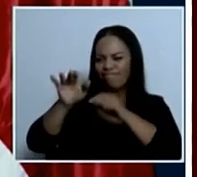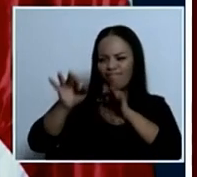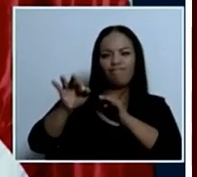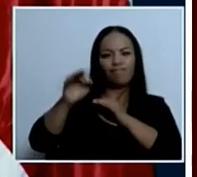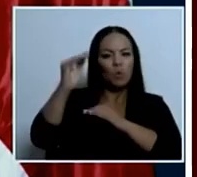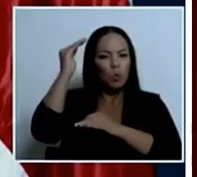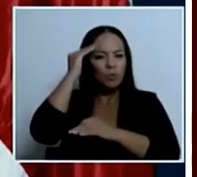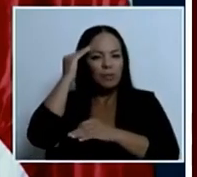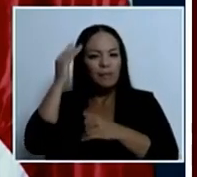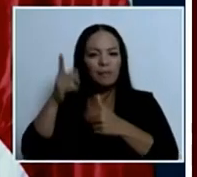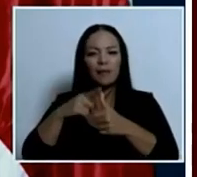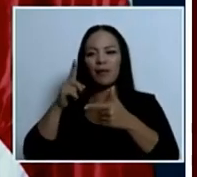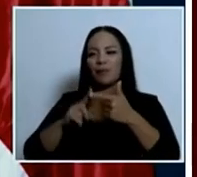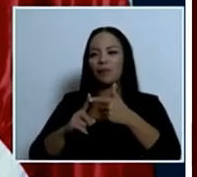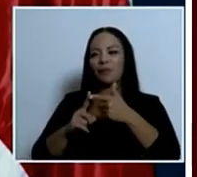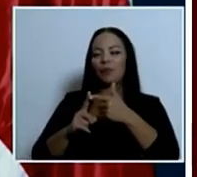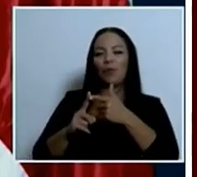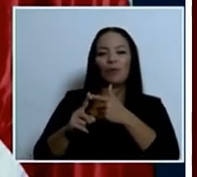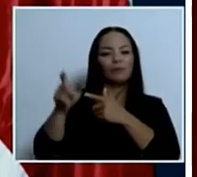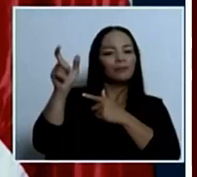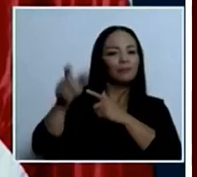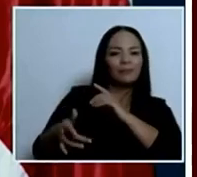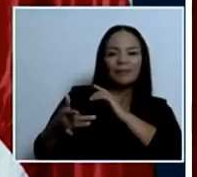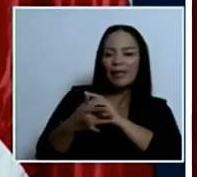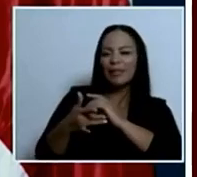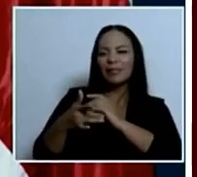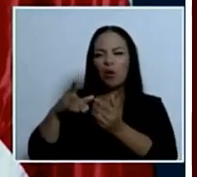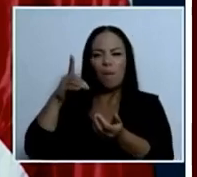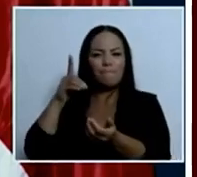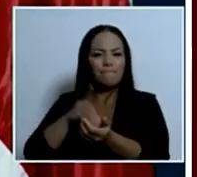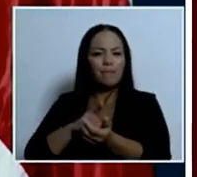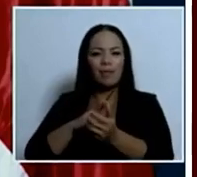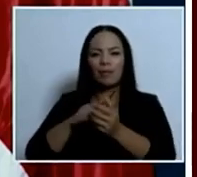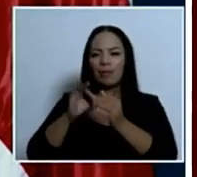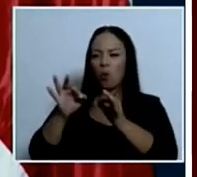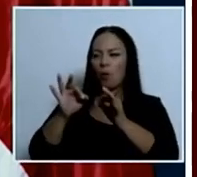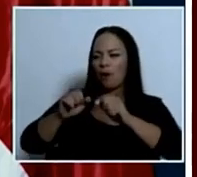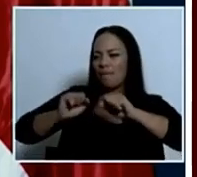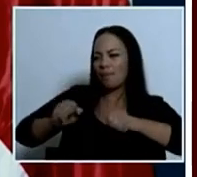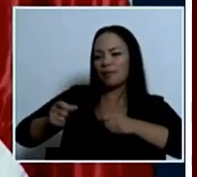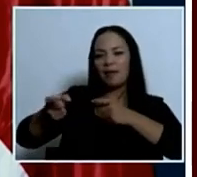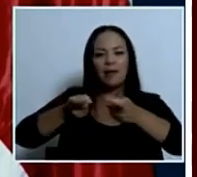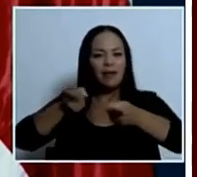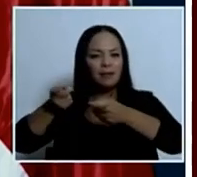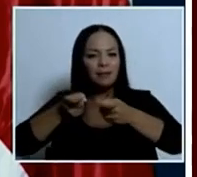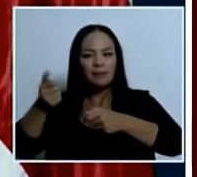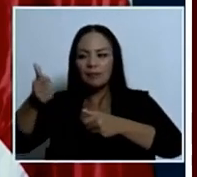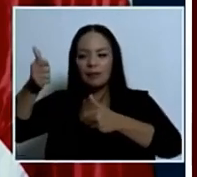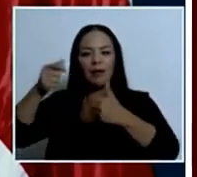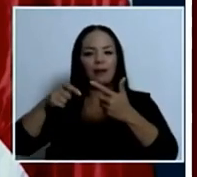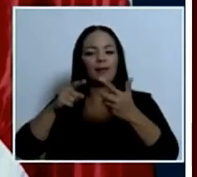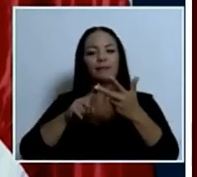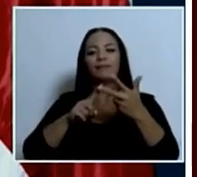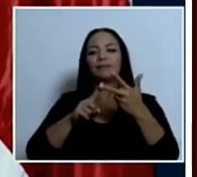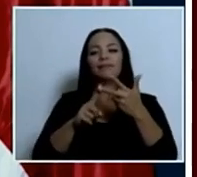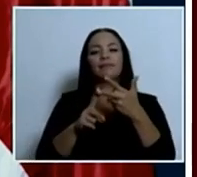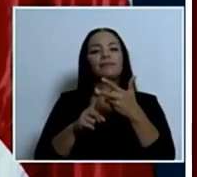técnico médico pero con capacidad gerencial con conocimiento de